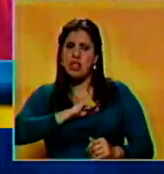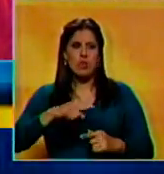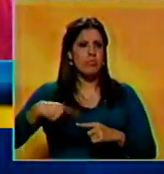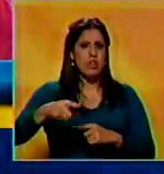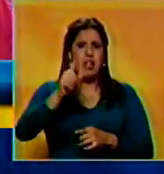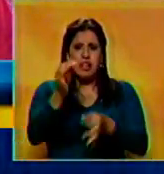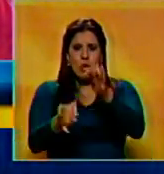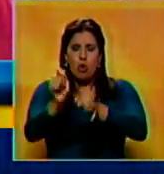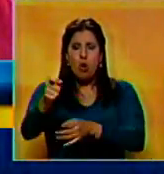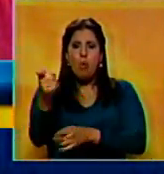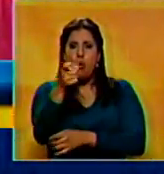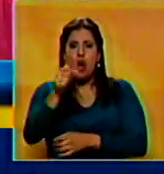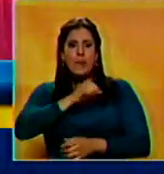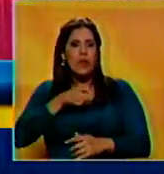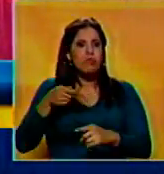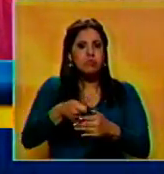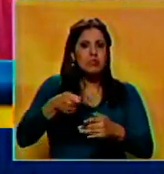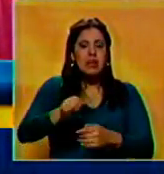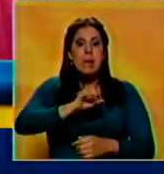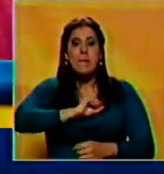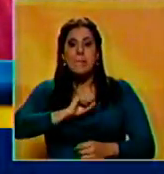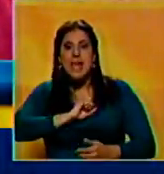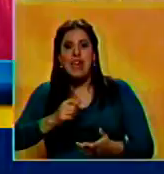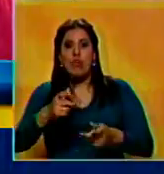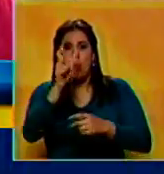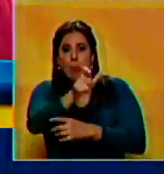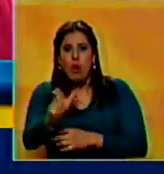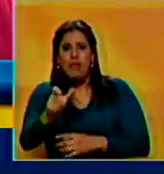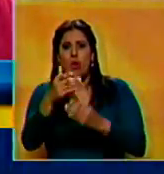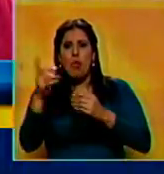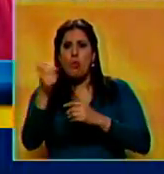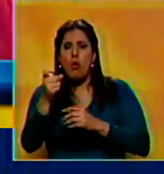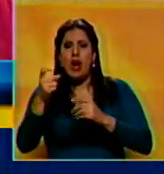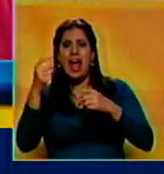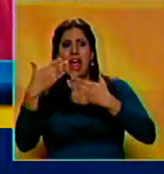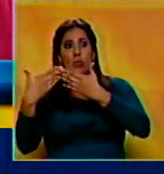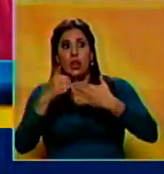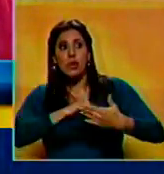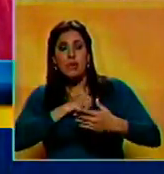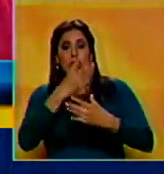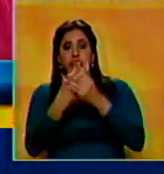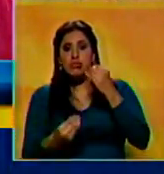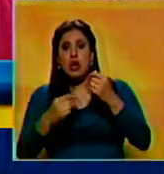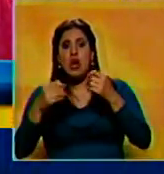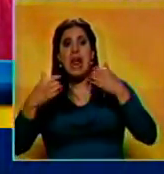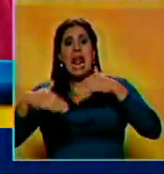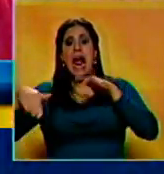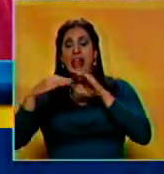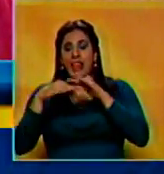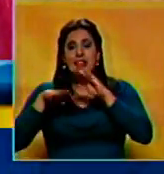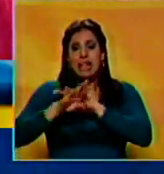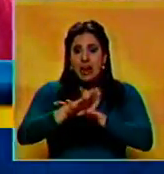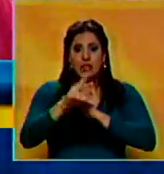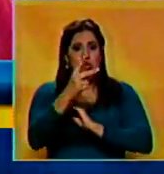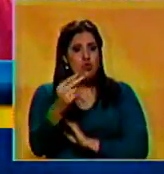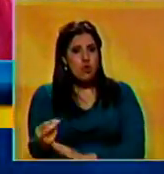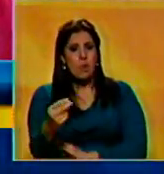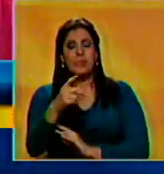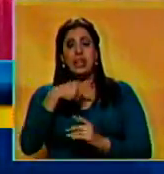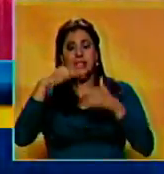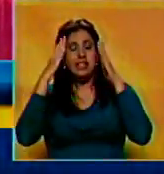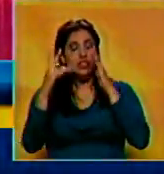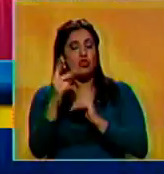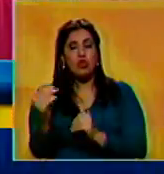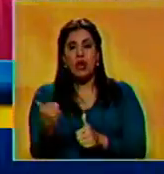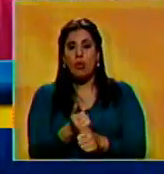TCJ, que busca meterle miedo al pueblo, repito, que busca que los estudiantes abandonemos la lucha, que desviemos el tema de atención. Y esto no lo